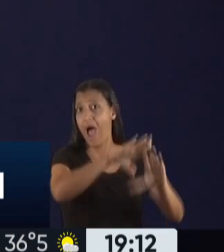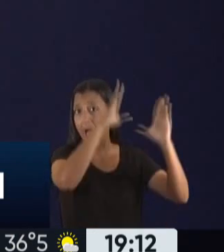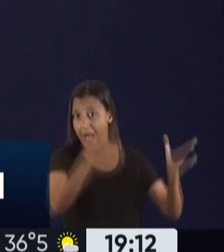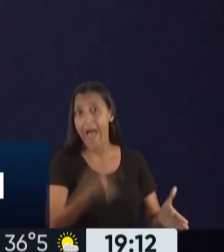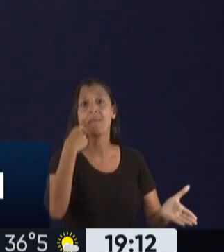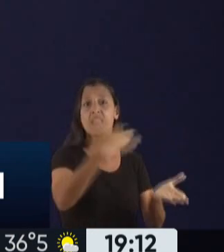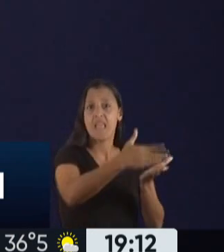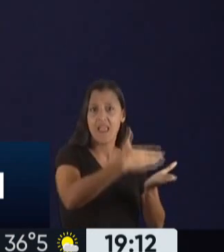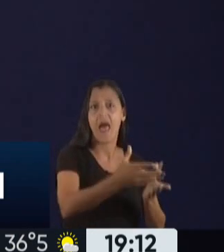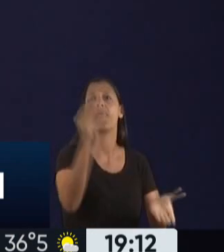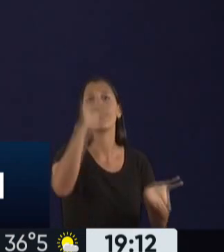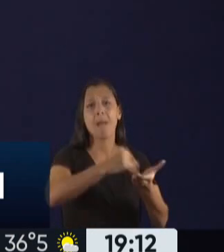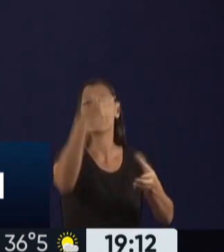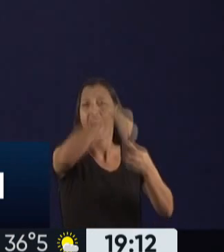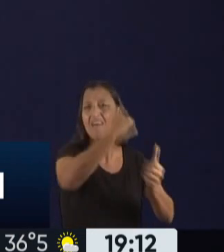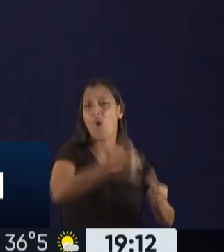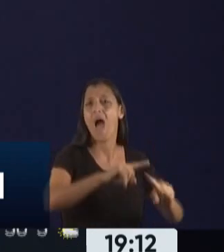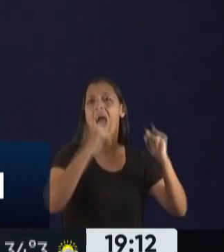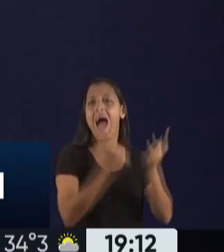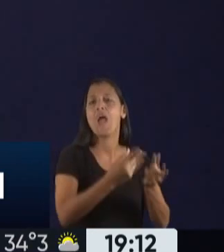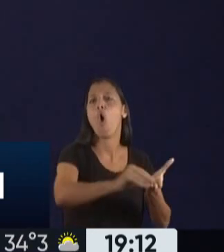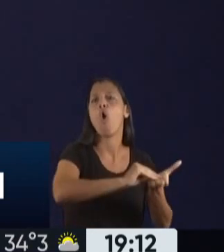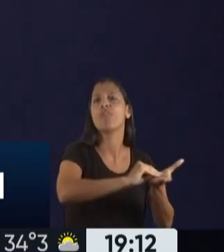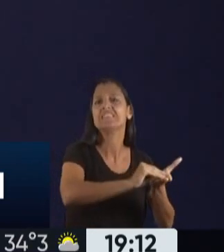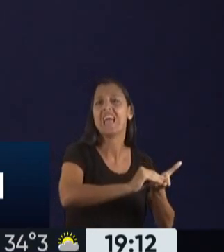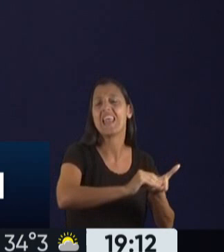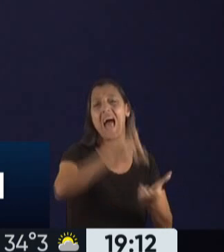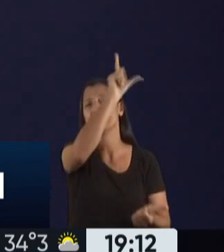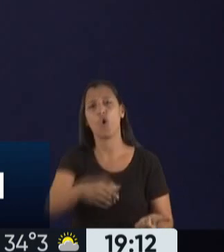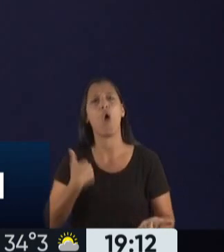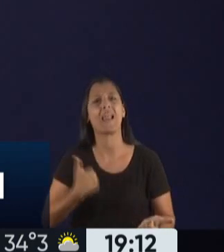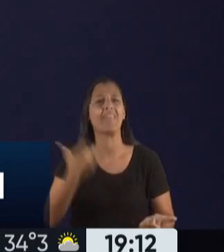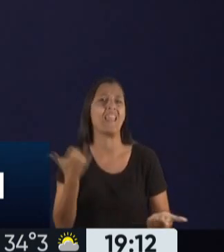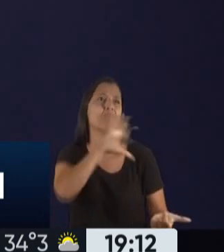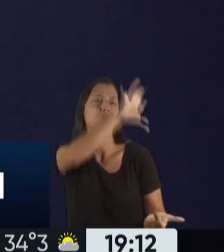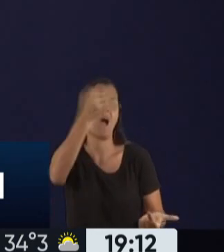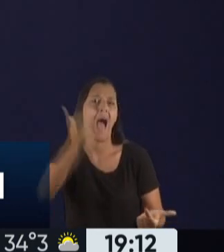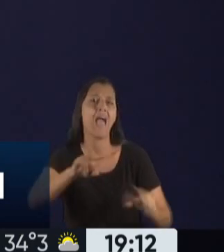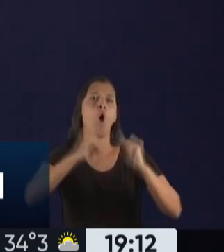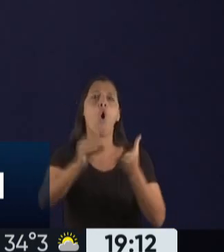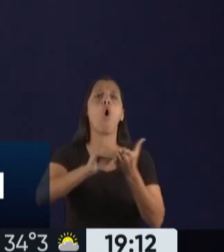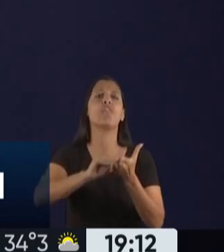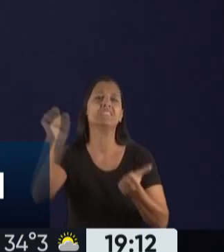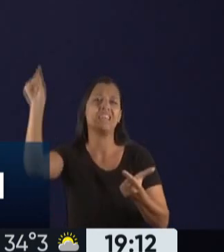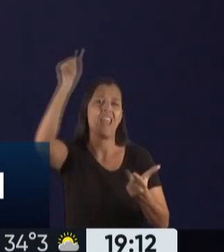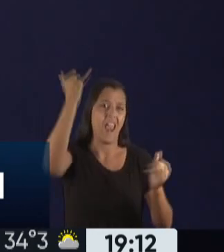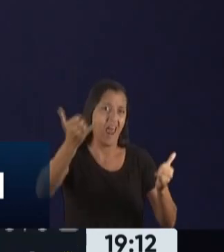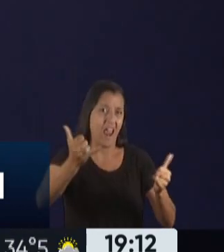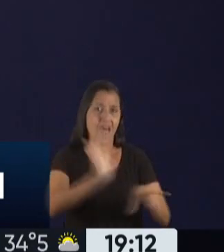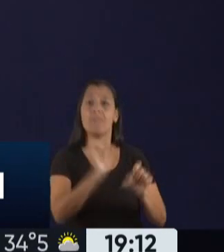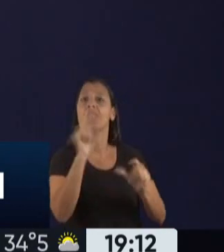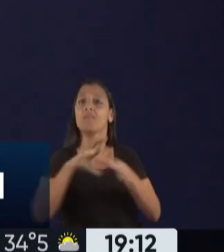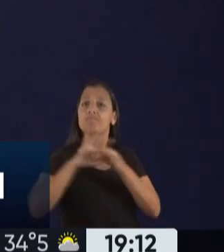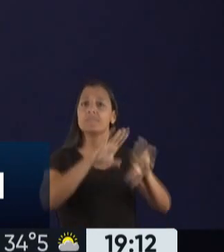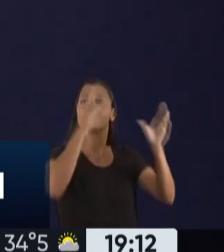tiene decenas de oficinas a lo largo y a lo ancho del país. Y, bueno, lo cierto es que muchas